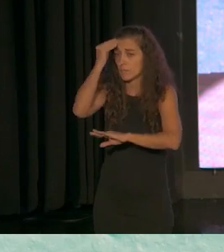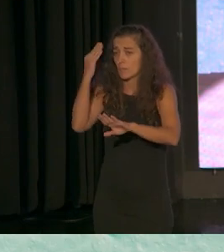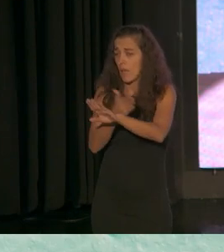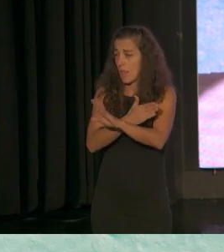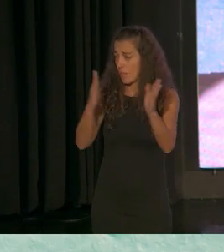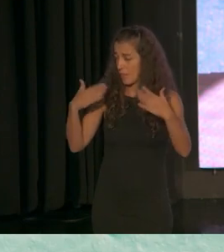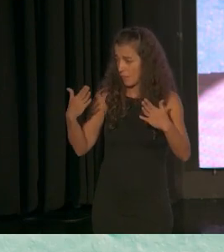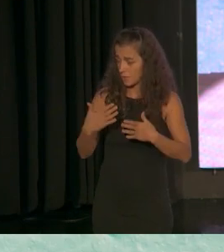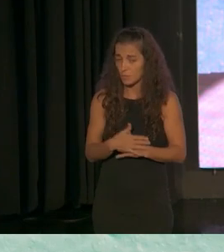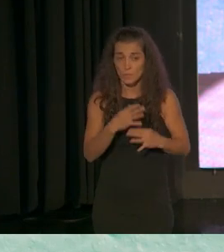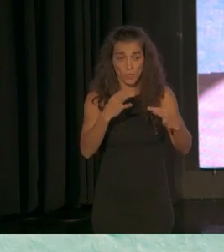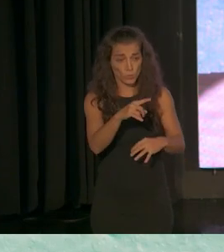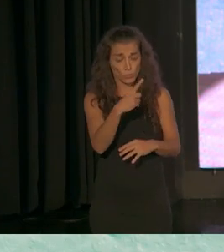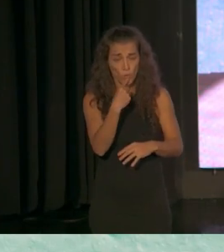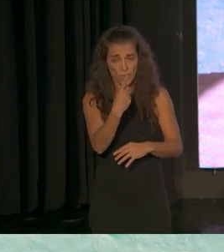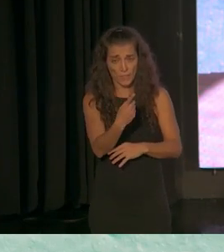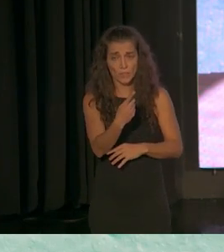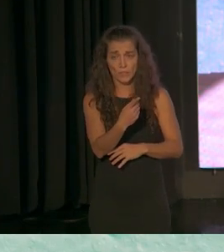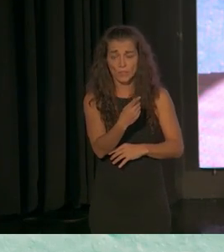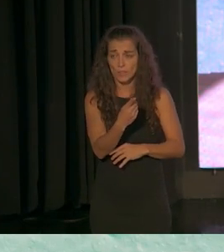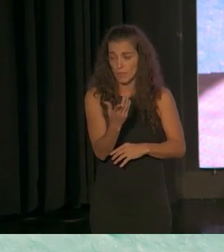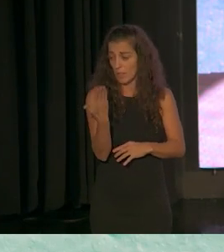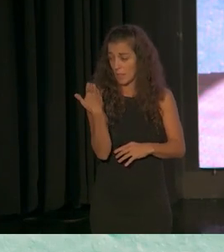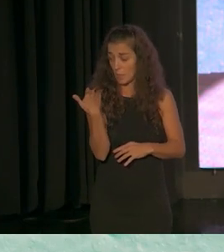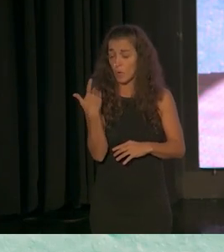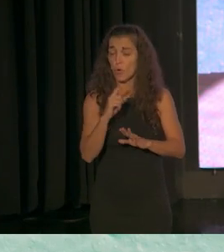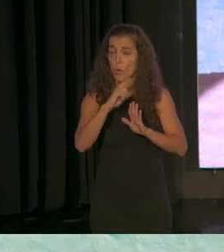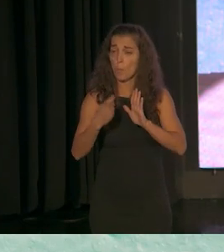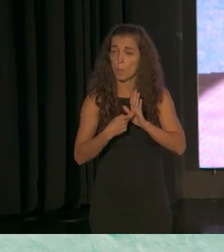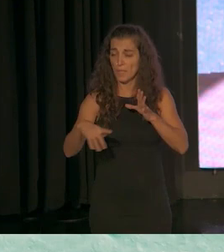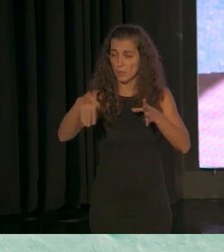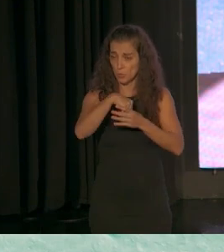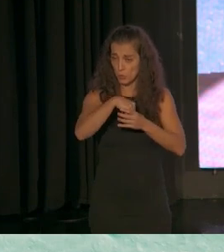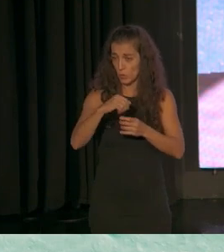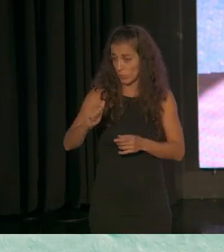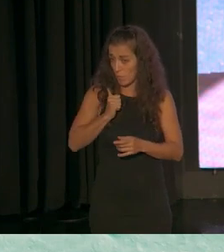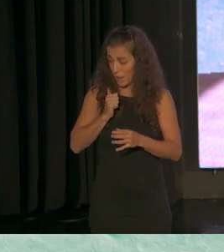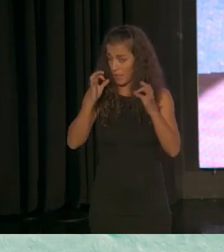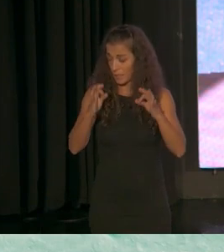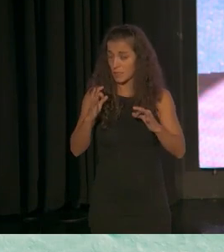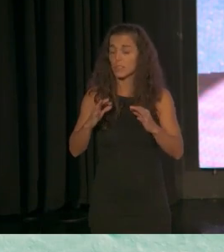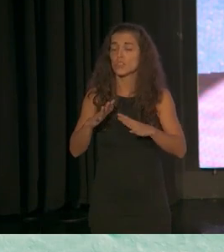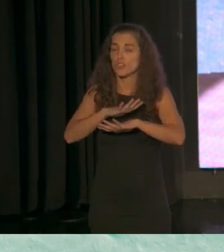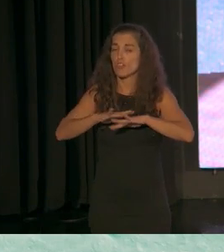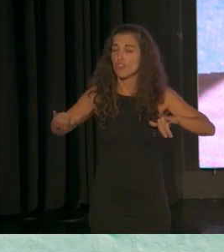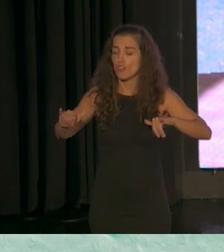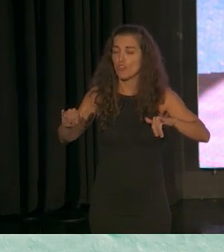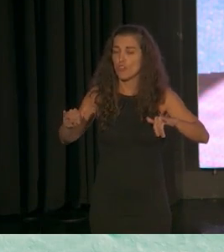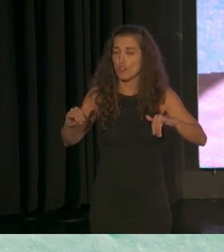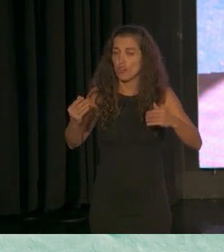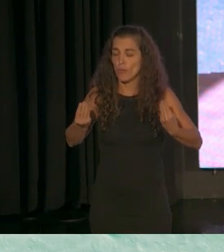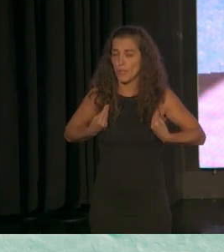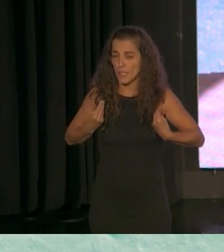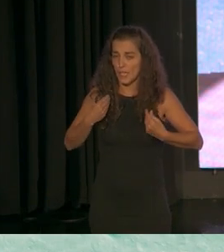Jate esto que acabas tú de decir coincide hace poquito Plena Inclusión ha hecho una encuesta sobre conciliación a familias de personas con discapacidad